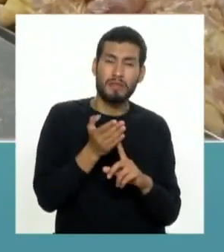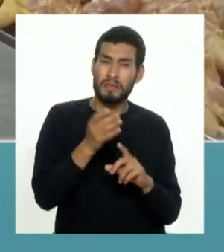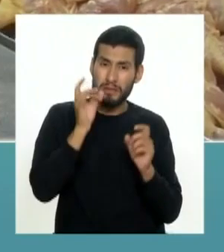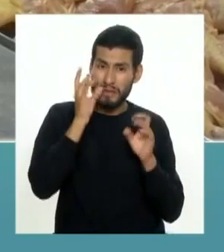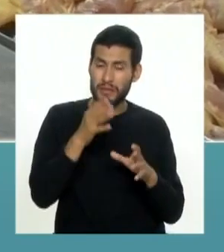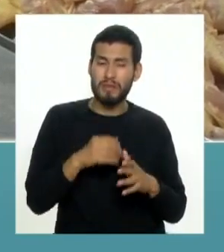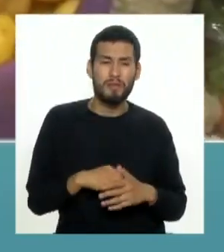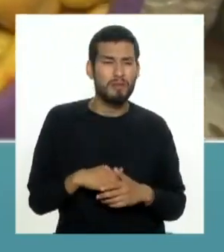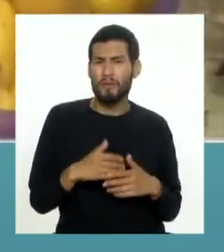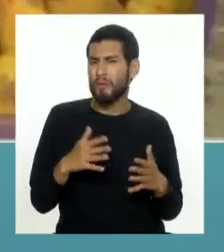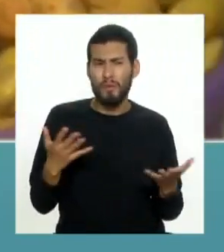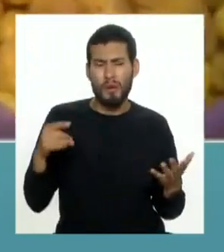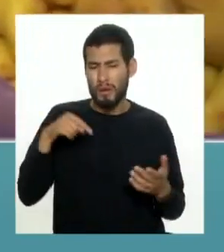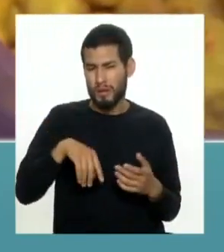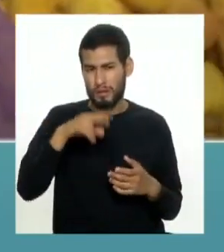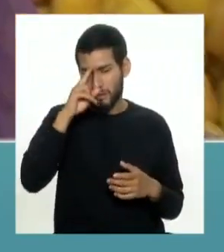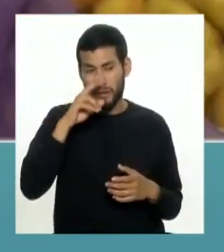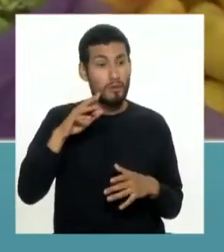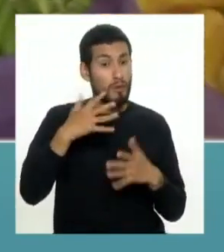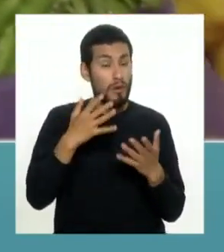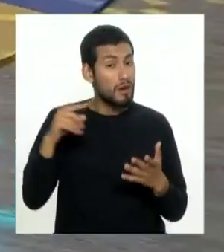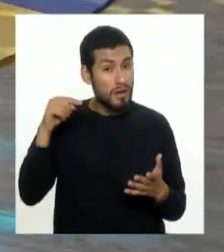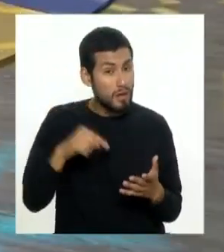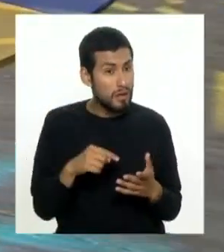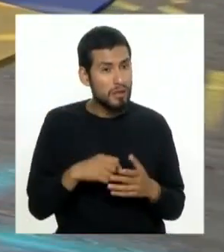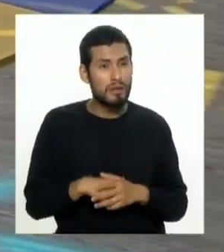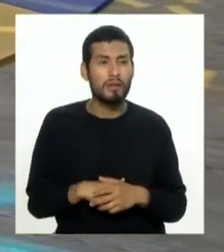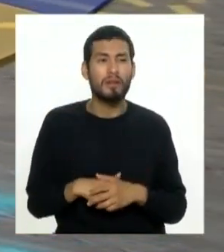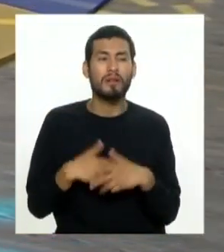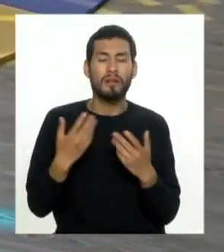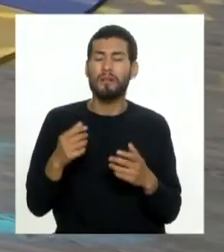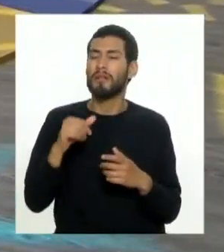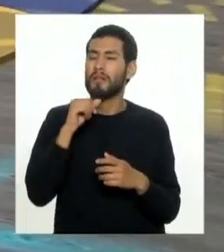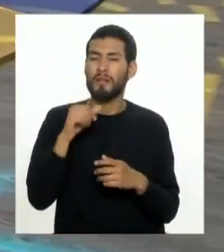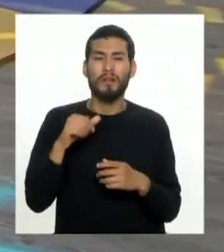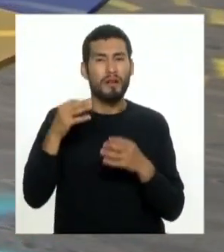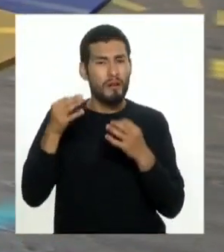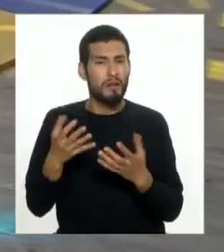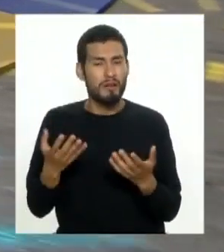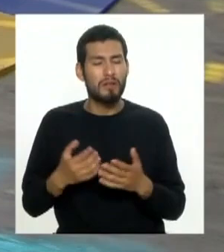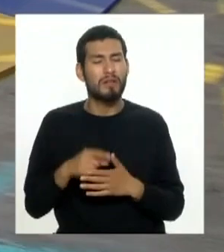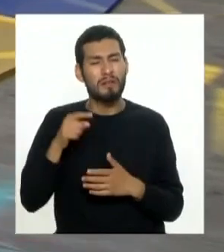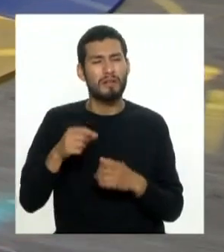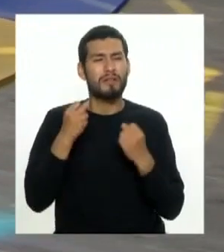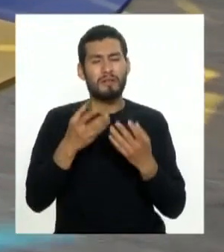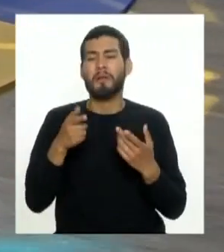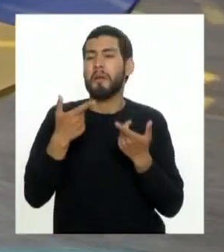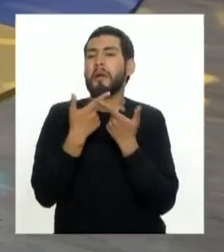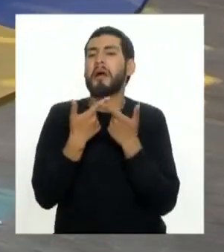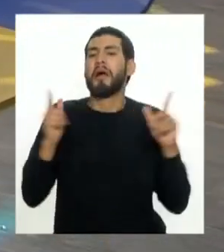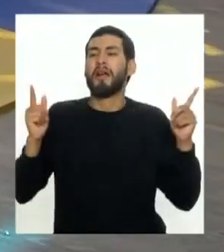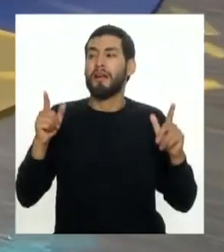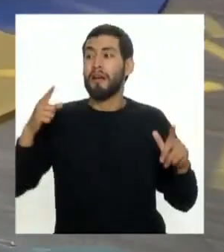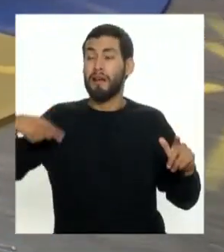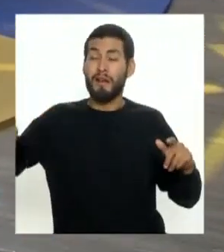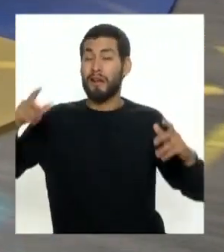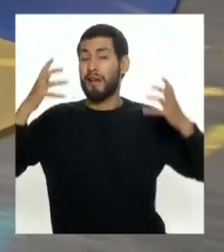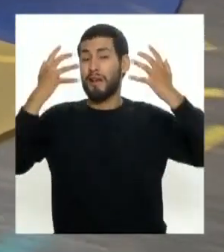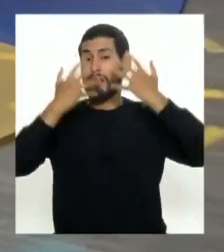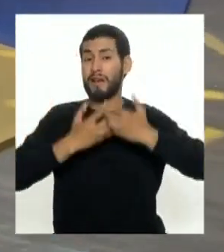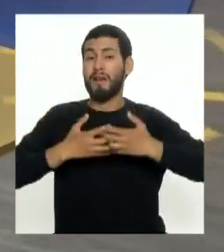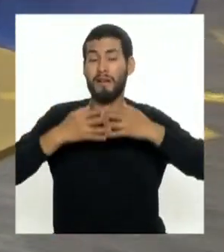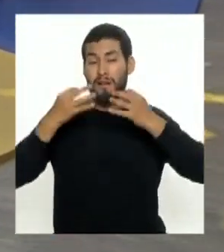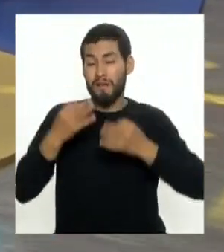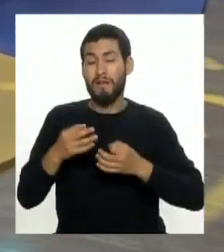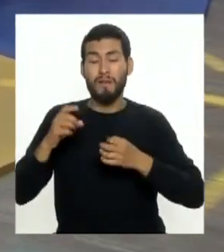drásticamente no existe en el peru y al no existir eso más la informalidad tenemos pues la cancha libre para que empresarios formales